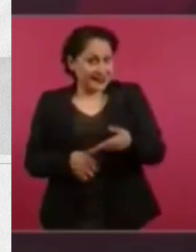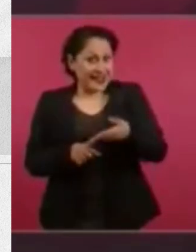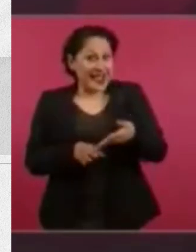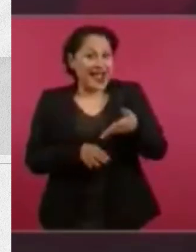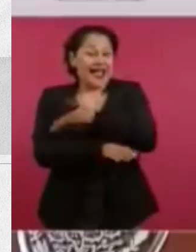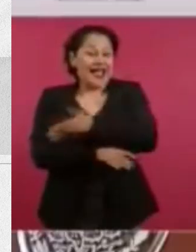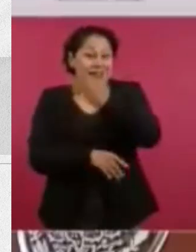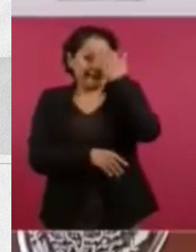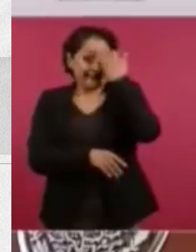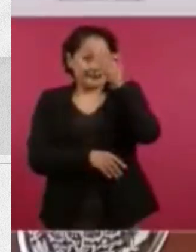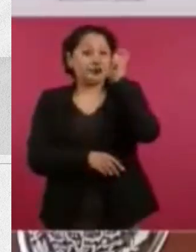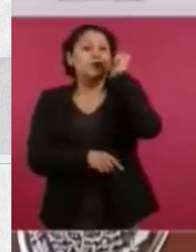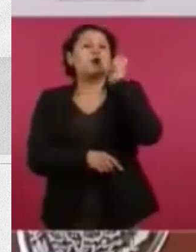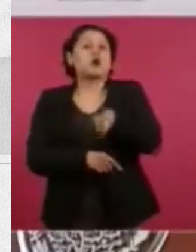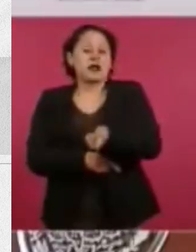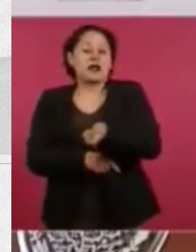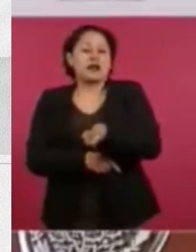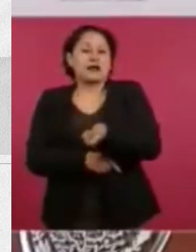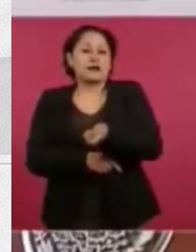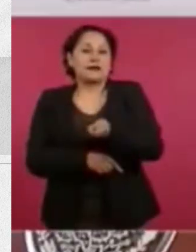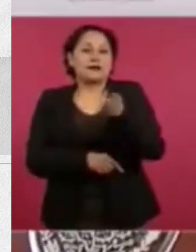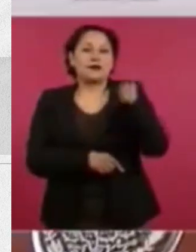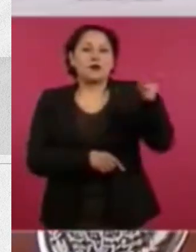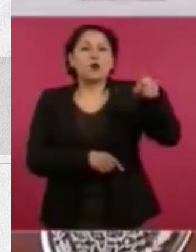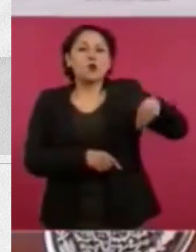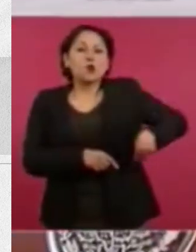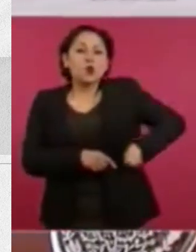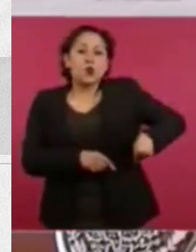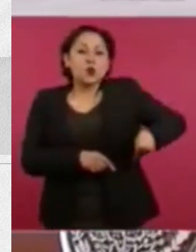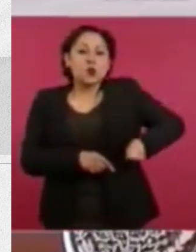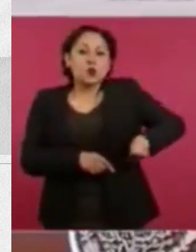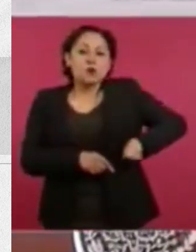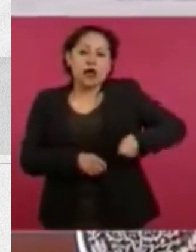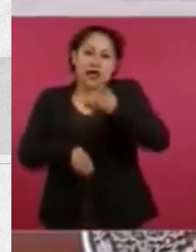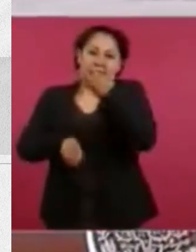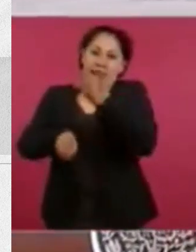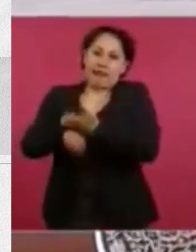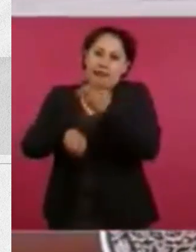el perder más de la mitad de nuestro territorio. aplaudir cuando a pesar la mitad territorio.